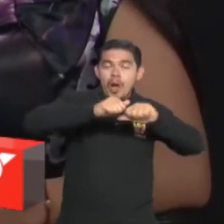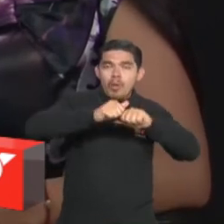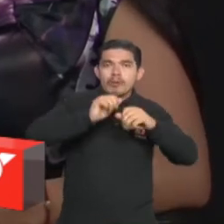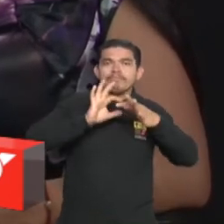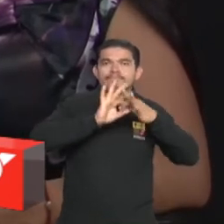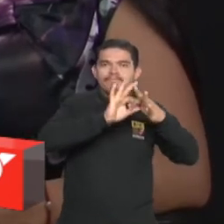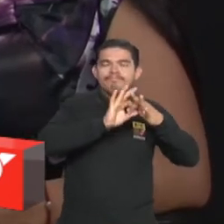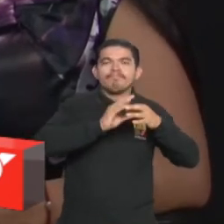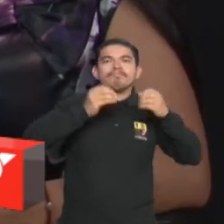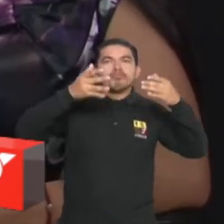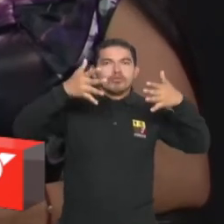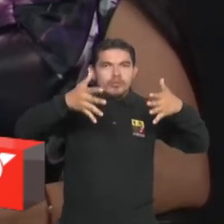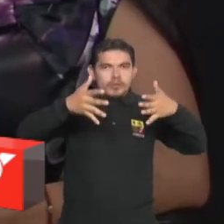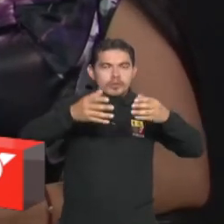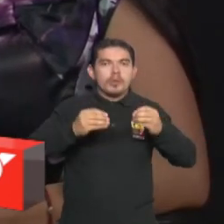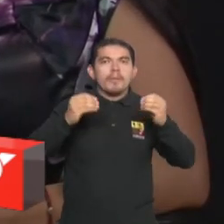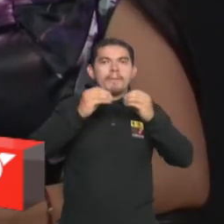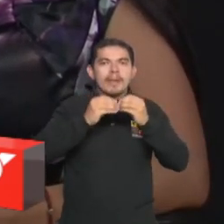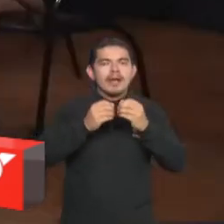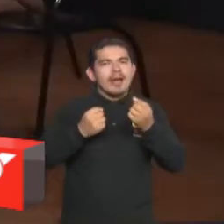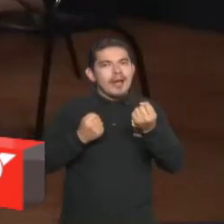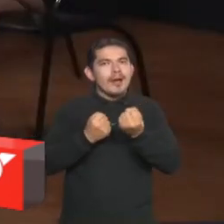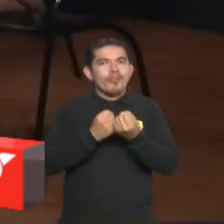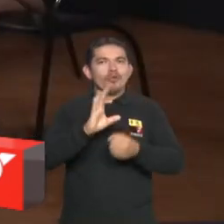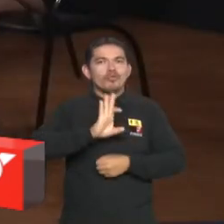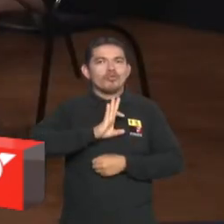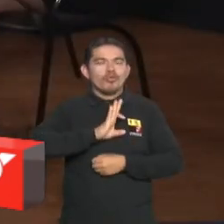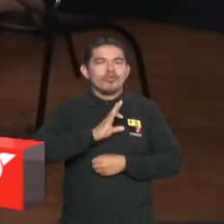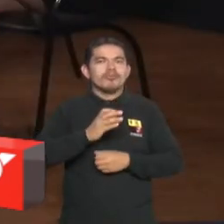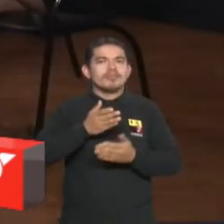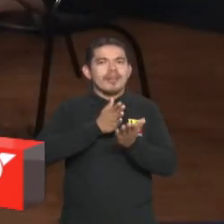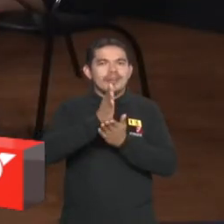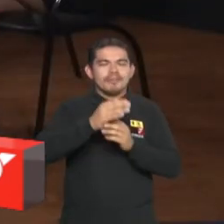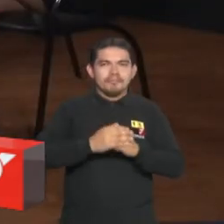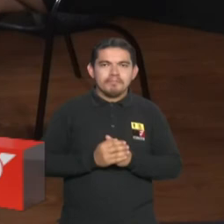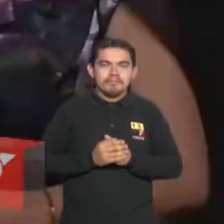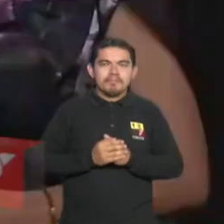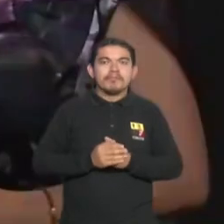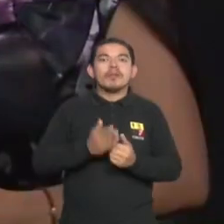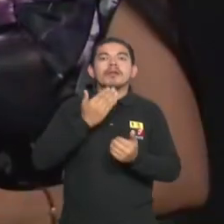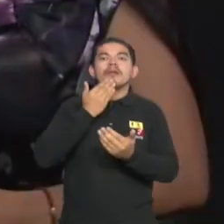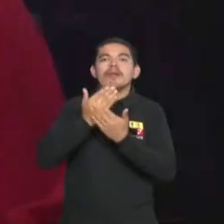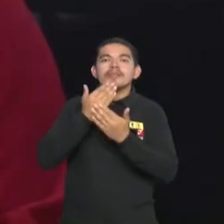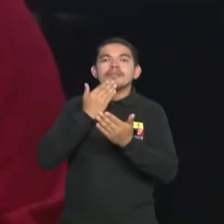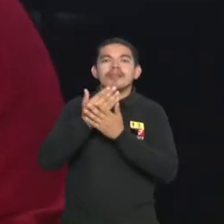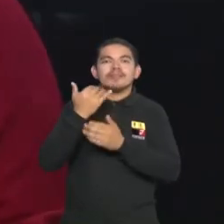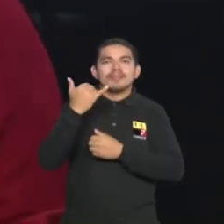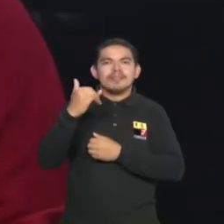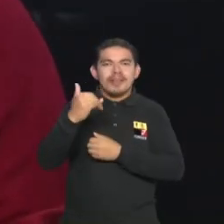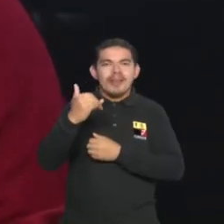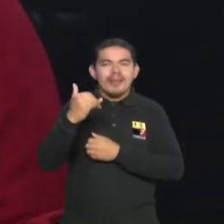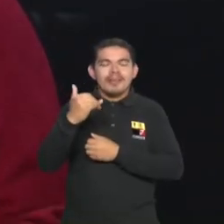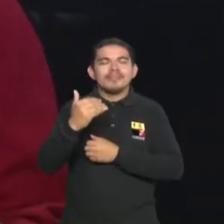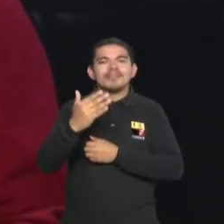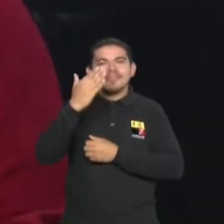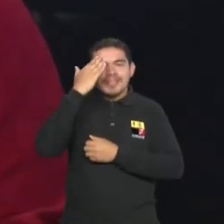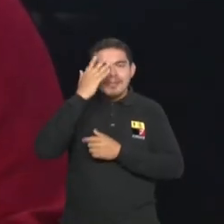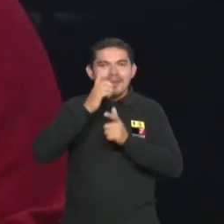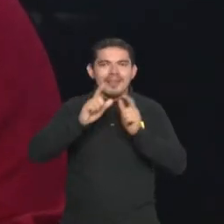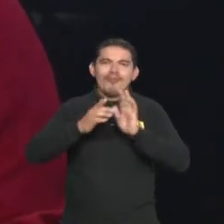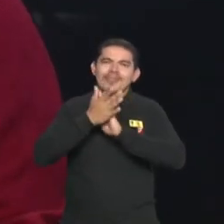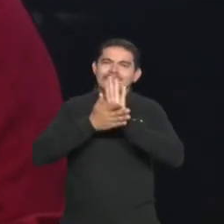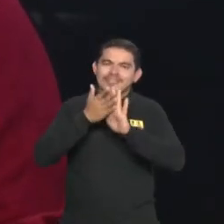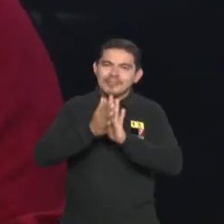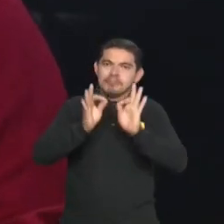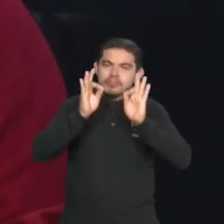con los docentes y con los gestores de carrera. Muchas gracias, Dejaira. Qué importante realmente conocer la lengua de señas más allá